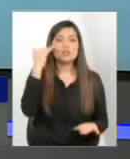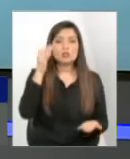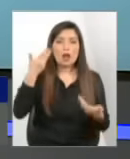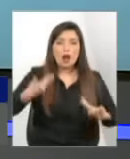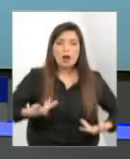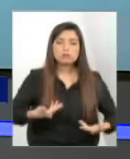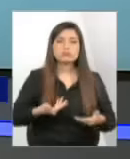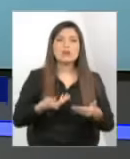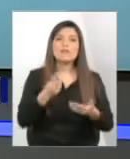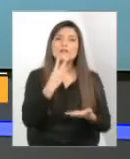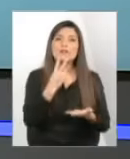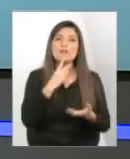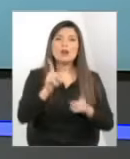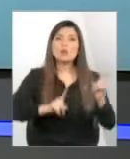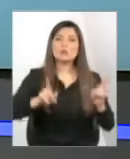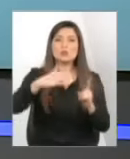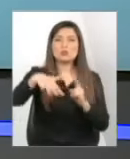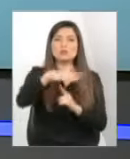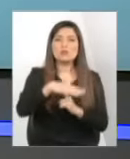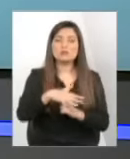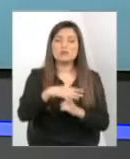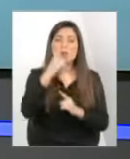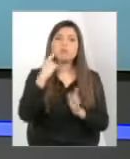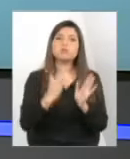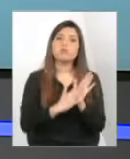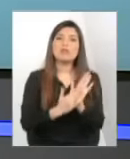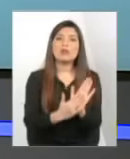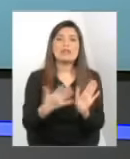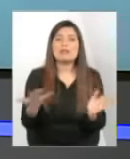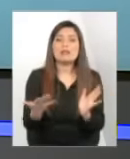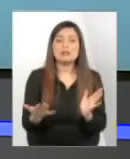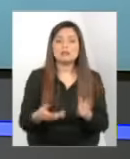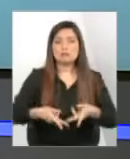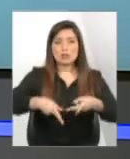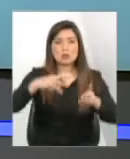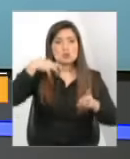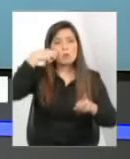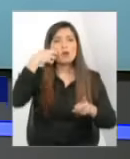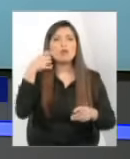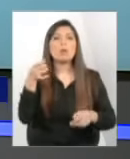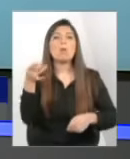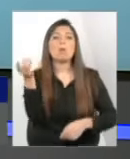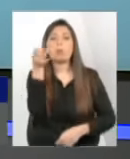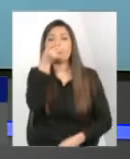viviendo situaciones que está la evidencia de vulneración de sus derechos humanos señora Alicia